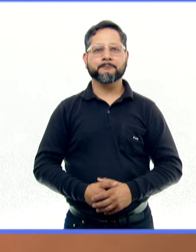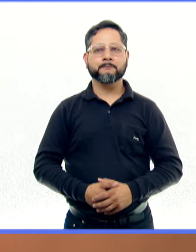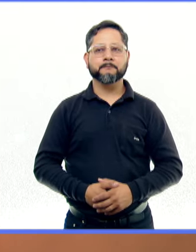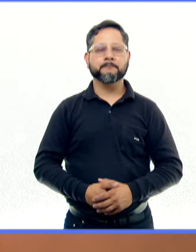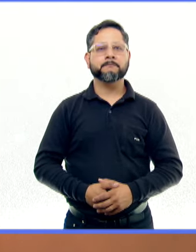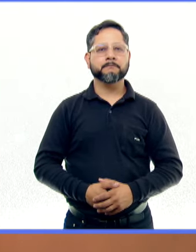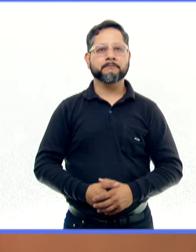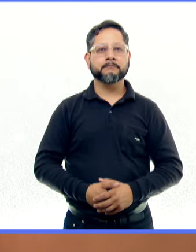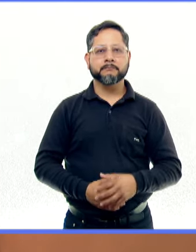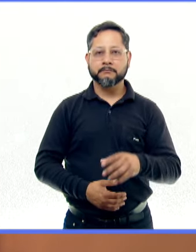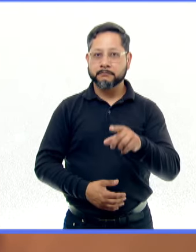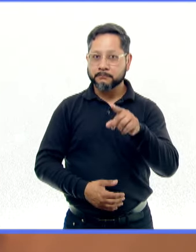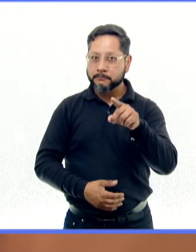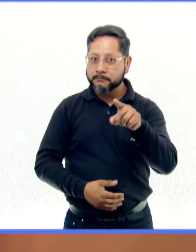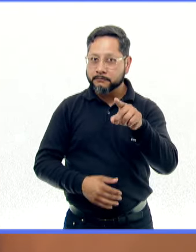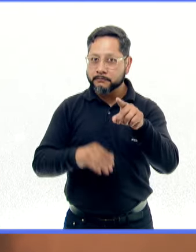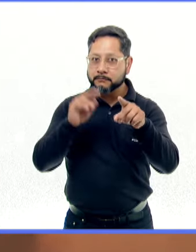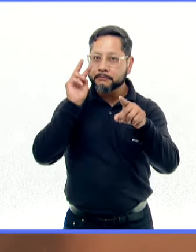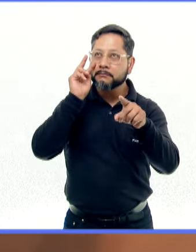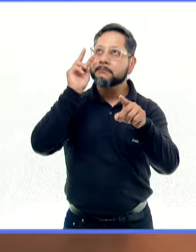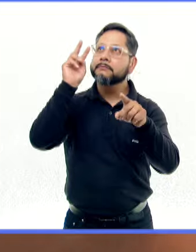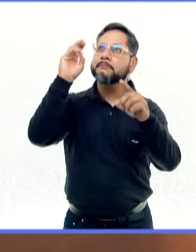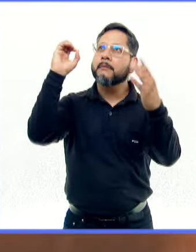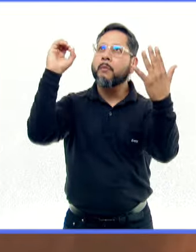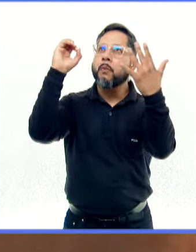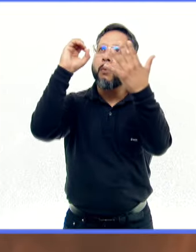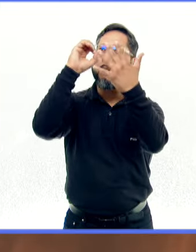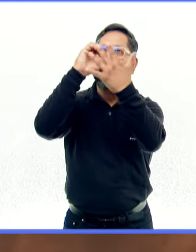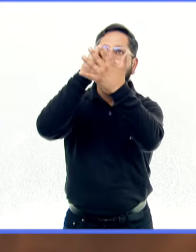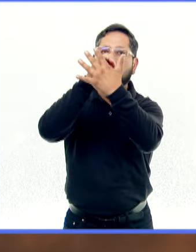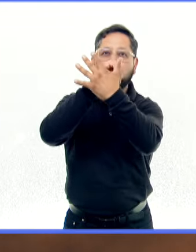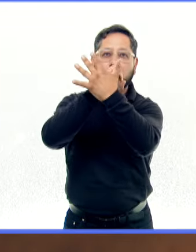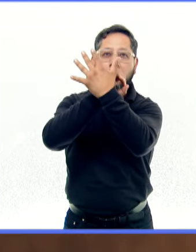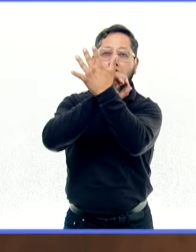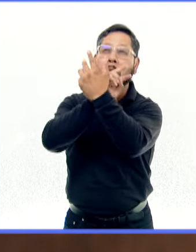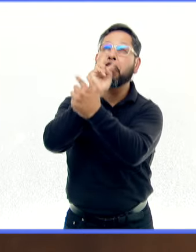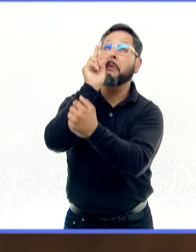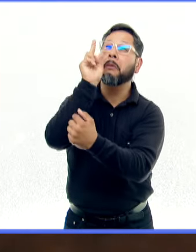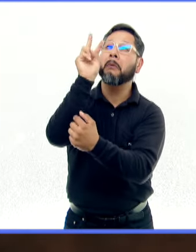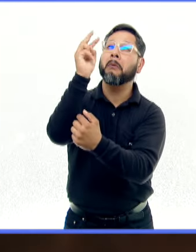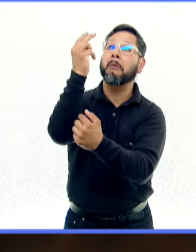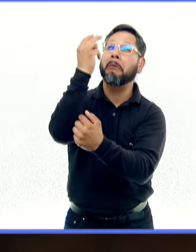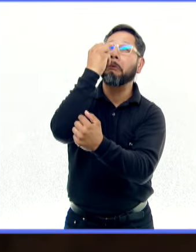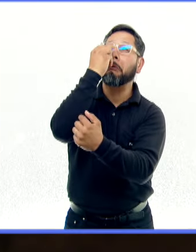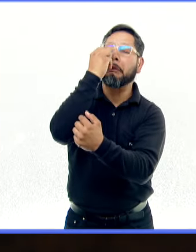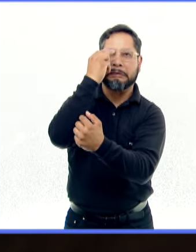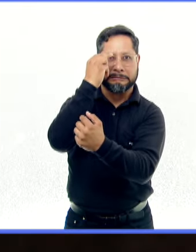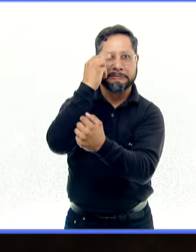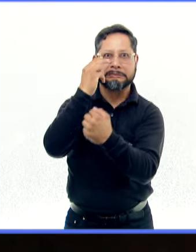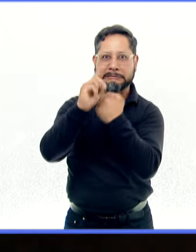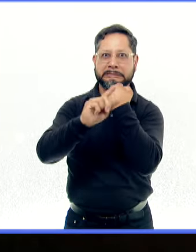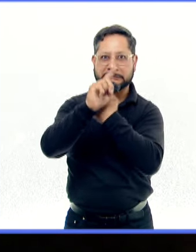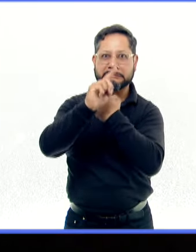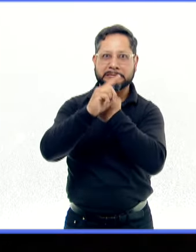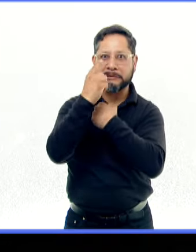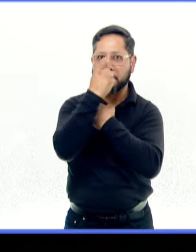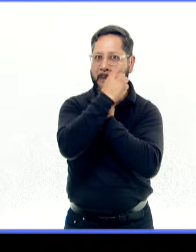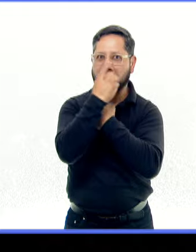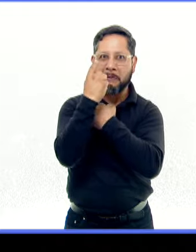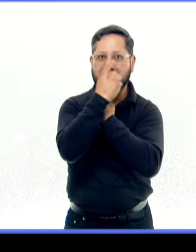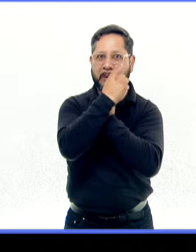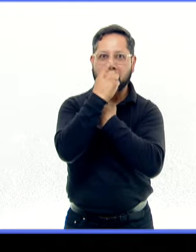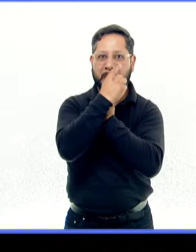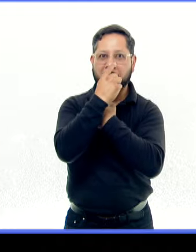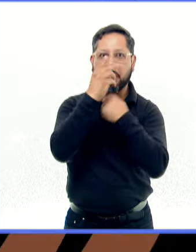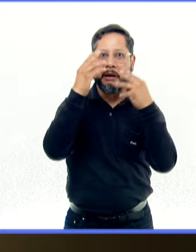Si observáramos de manera directa un eclipse solar total, estaríamos expuestos a daños severos en la retina, incluso